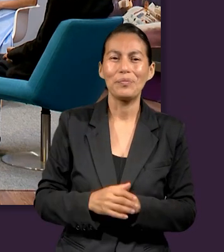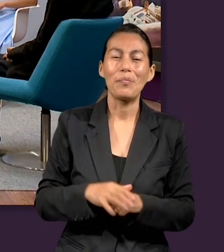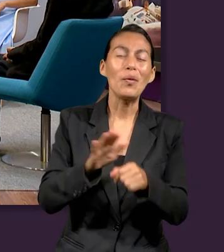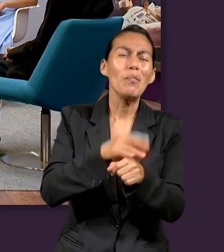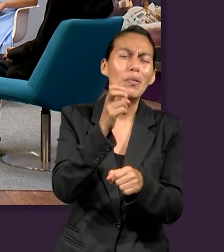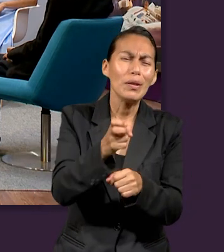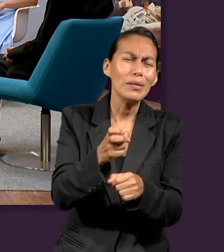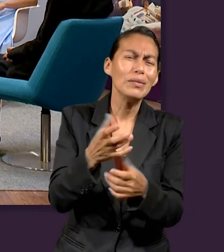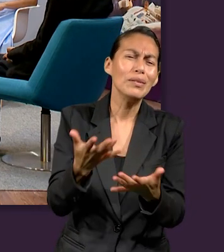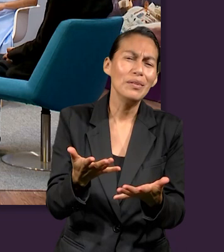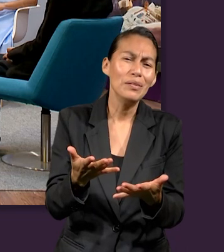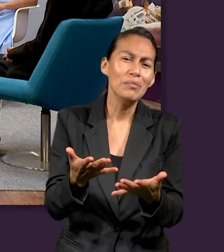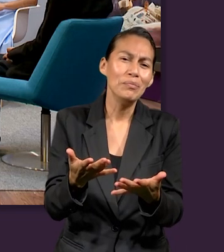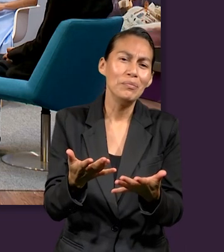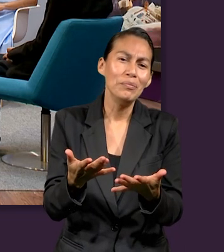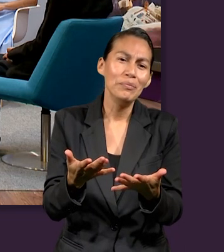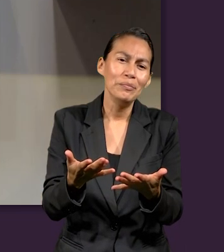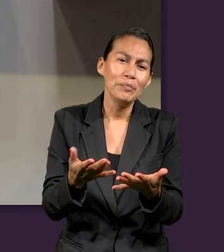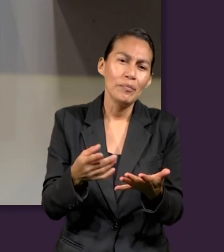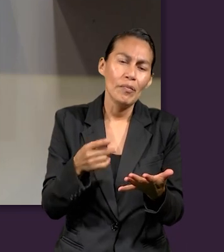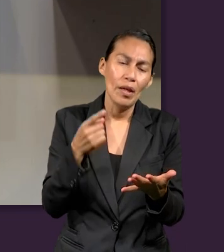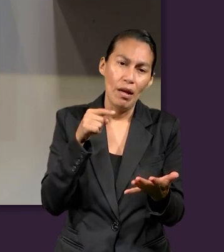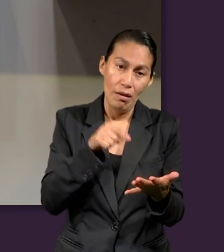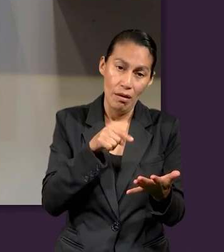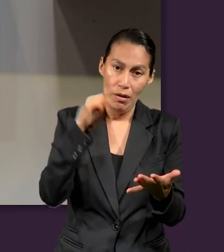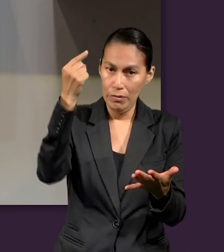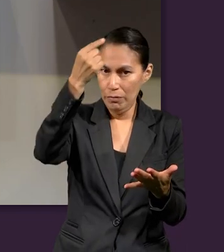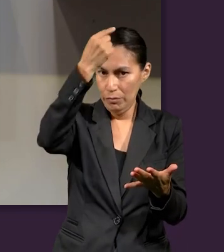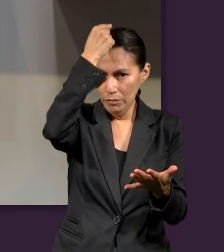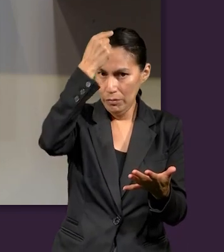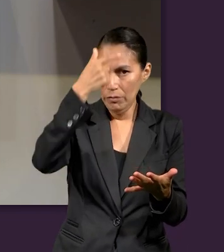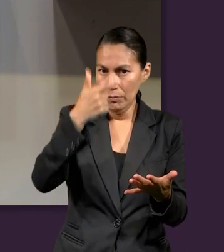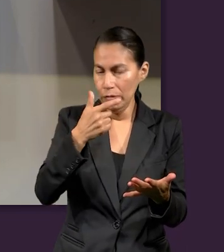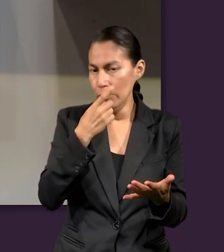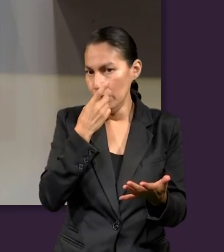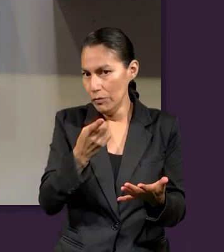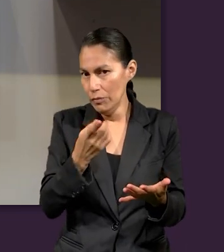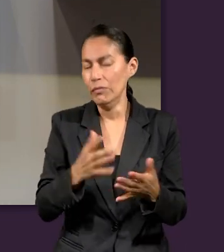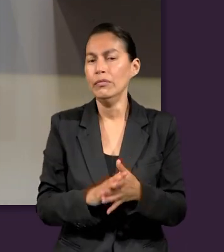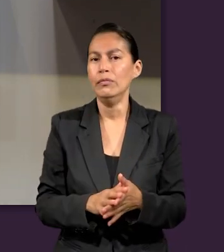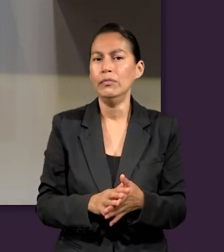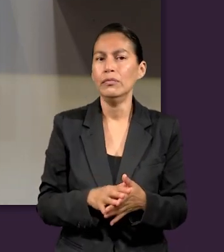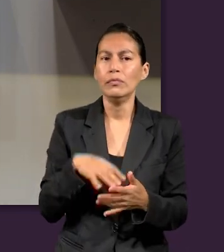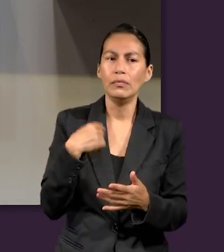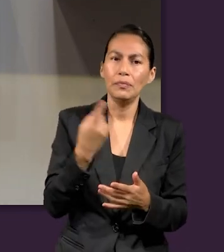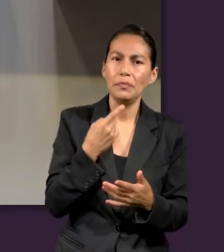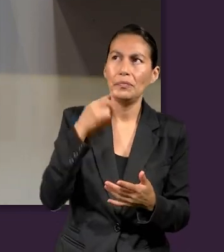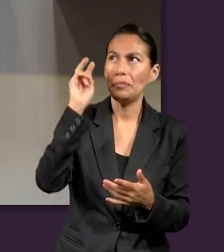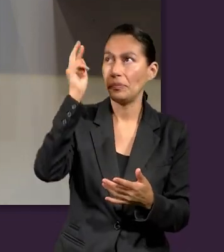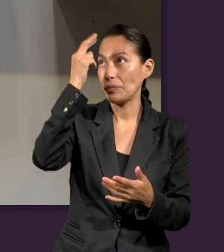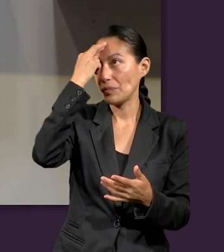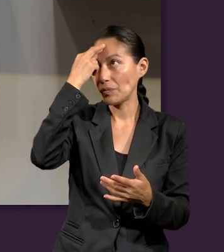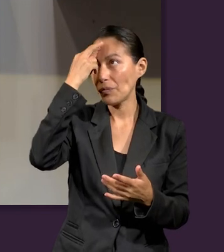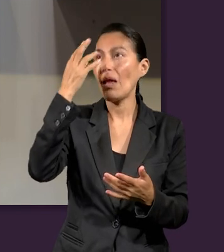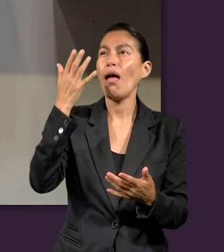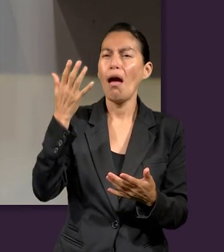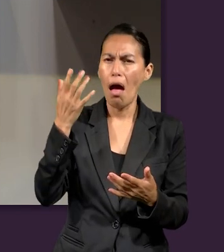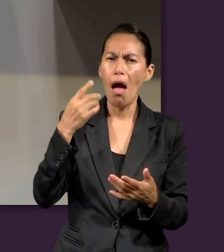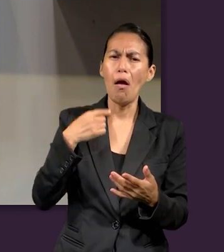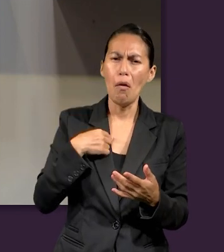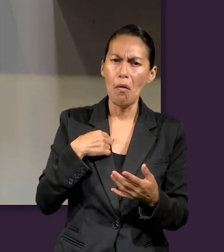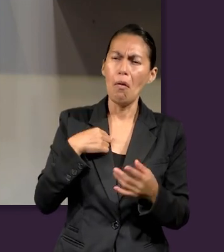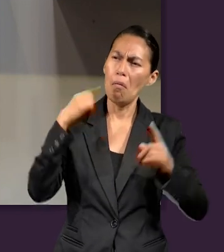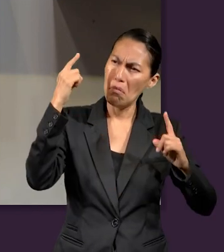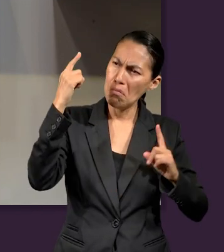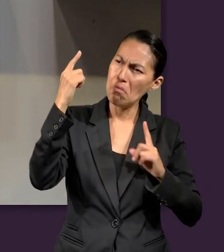Claro. Por eso es que esa escena magnífica que está descrita en Daniel 7. Bueno, nos debe recordar que